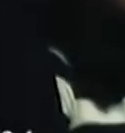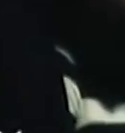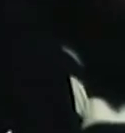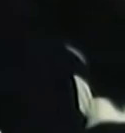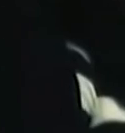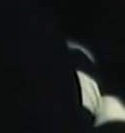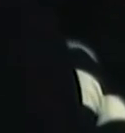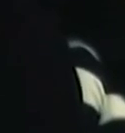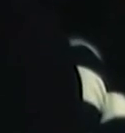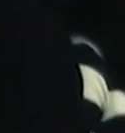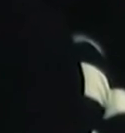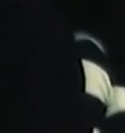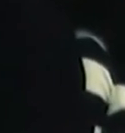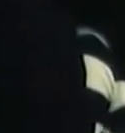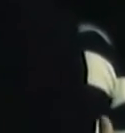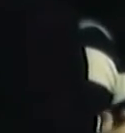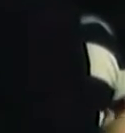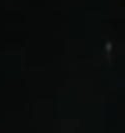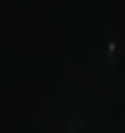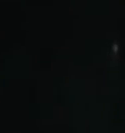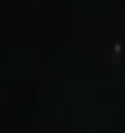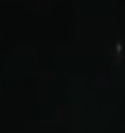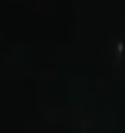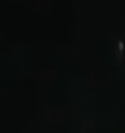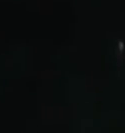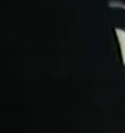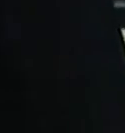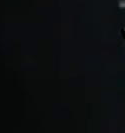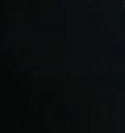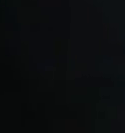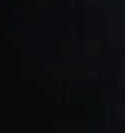te anhelos sobre todo